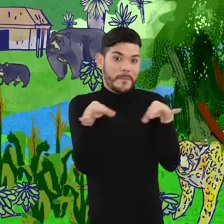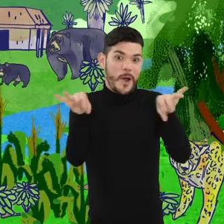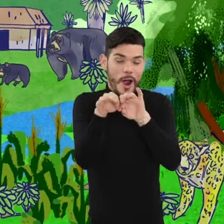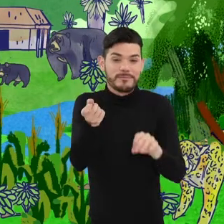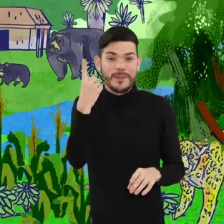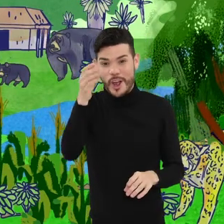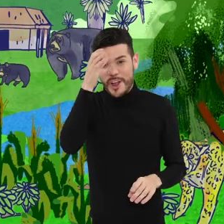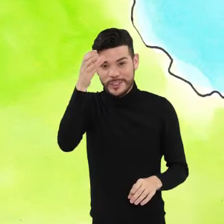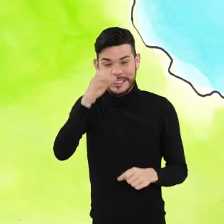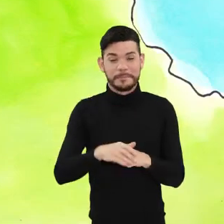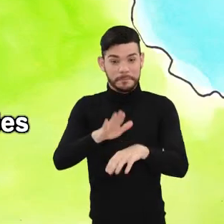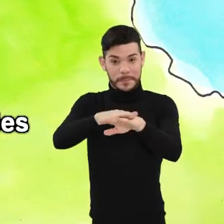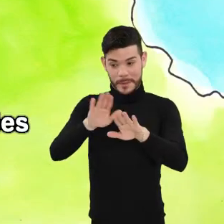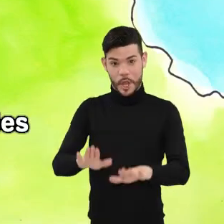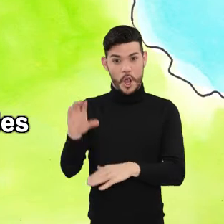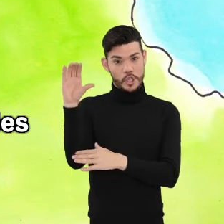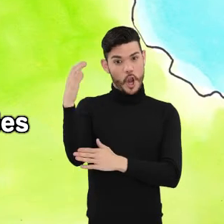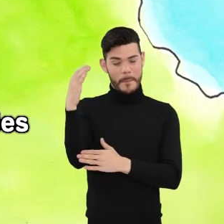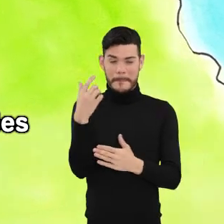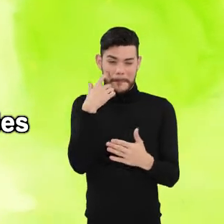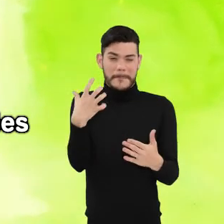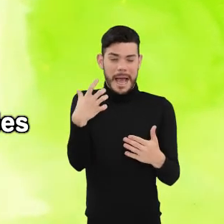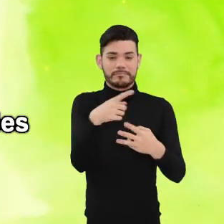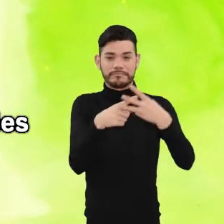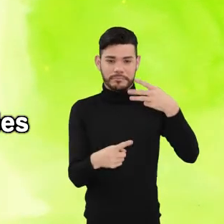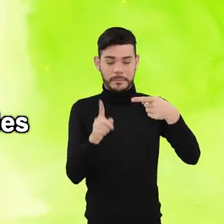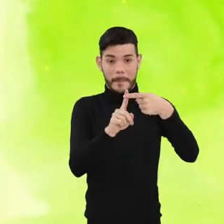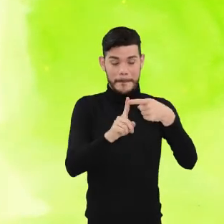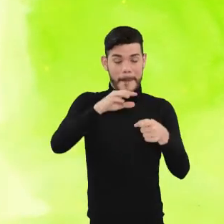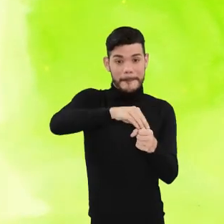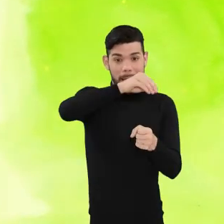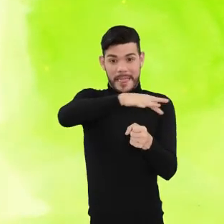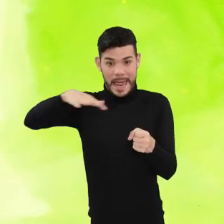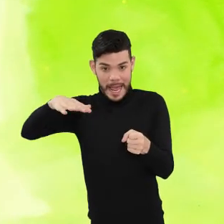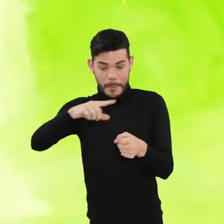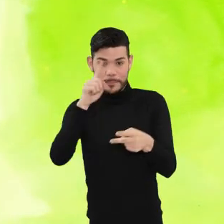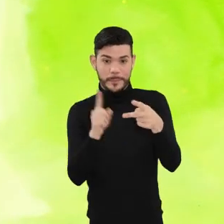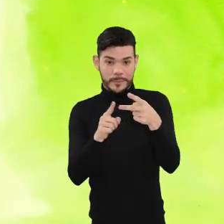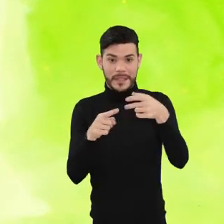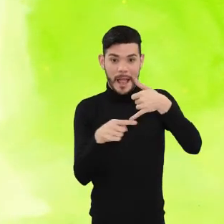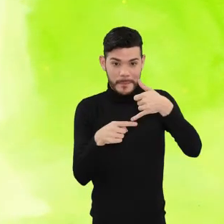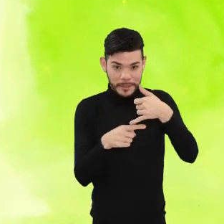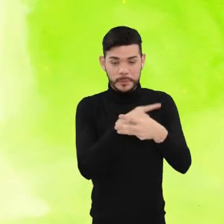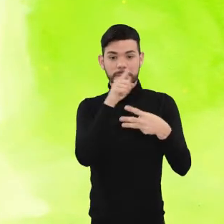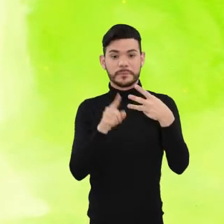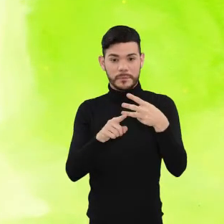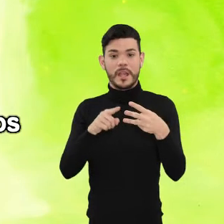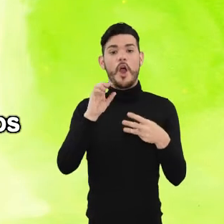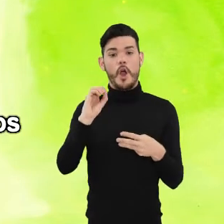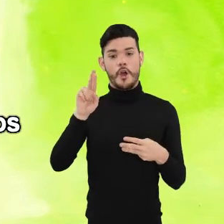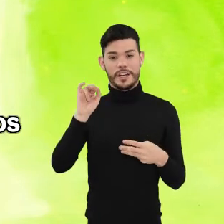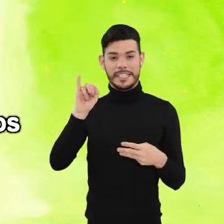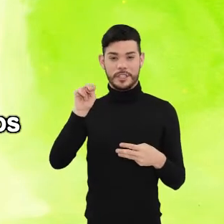el concepto de cuenca. En Colombia, las tres cuencas más grandes que tenemos son la del Magdalena, la del Amazonas y la del Orinoco.